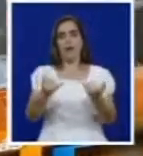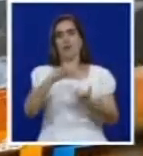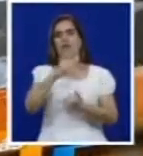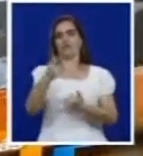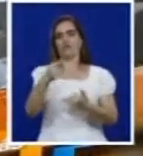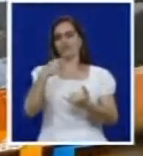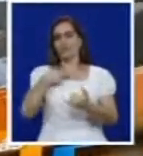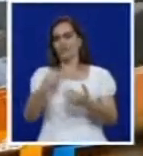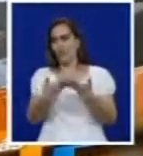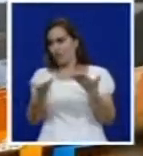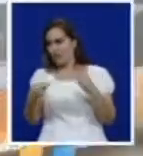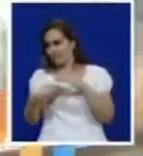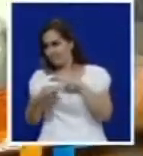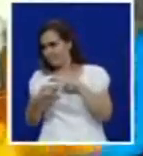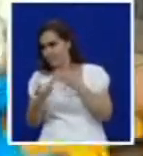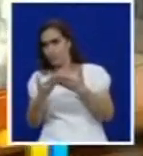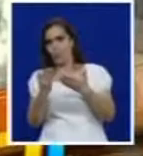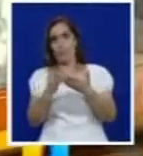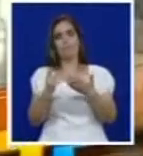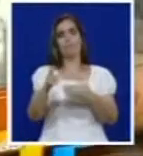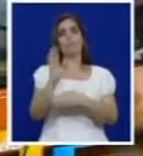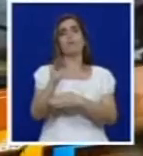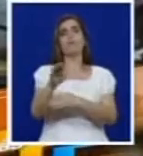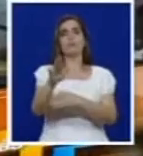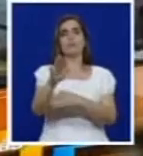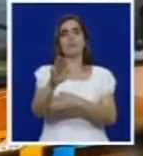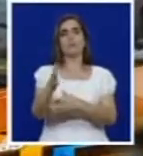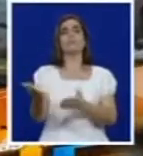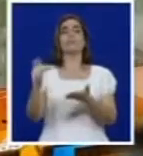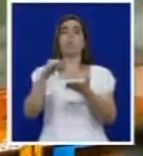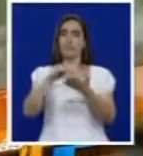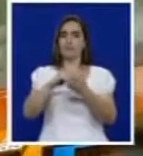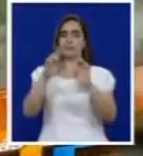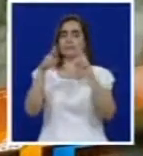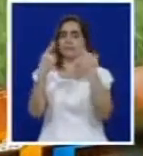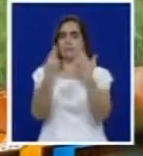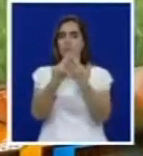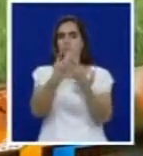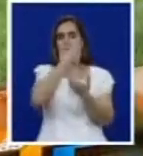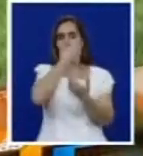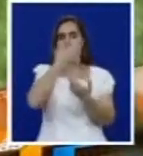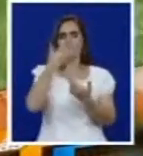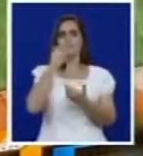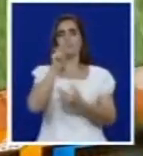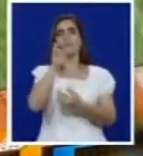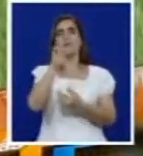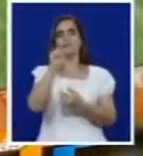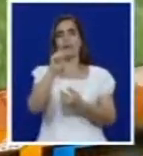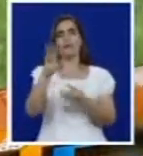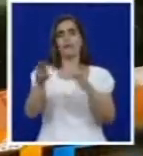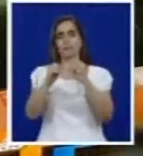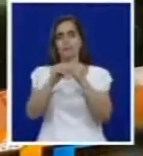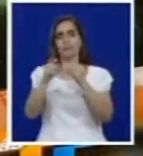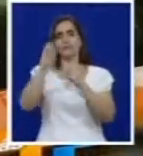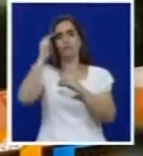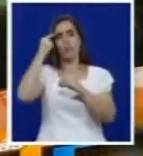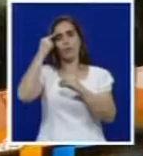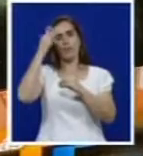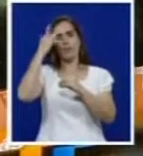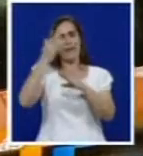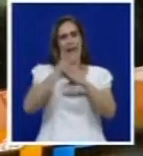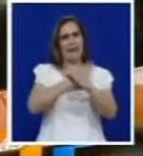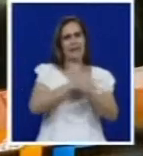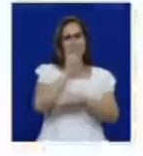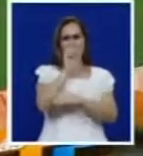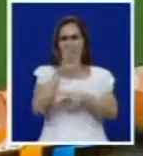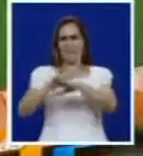de contrabando en Buenaventura. Ingreso a la mesa de negociaciones. Expertos analizan el futuro del proceso de paz tras la pausa exigida